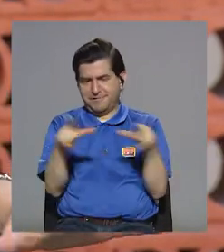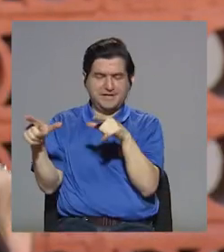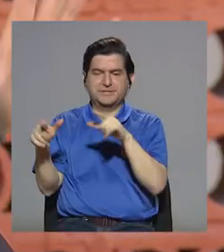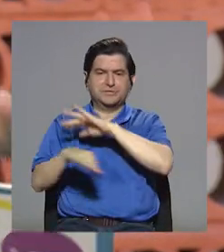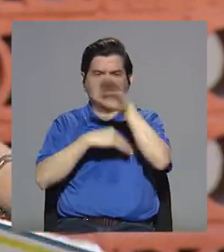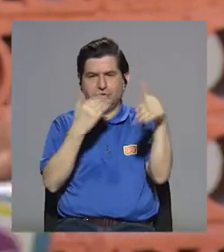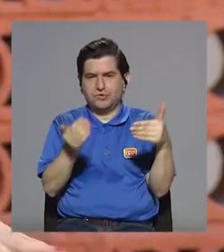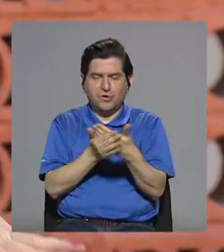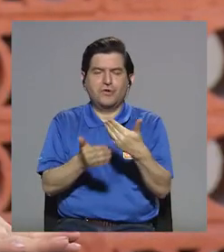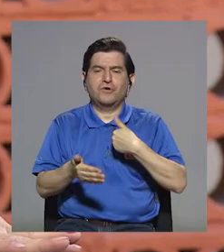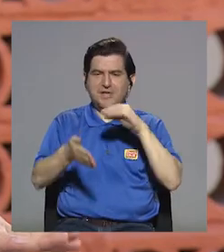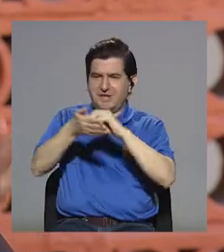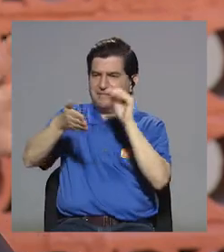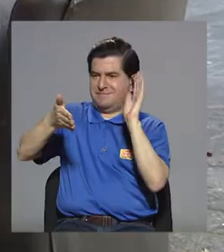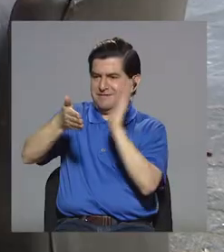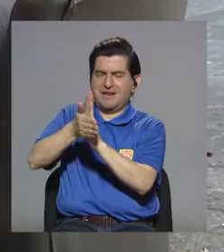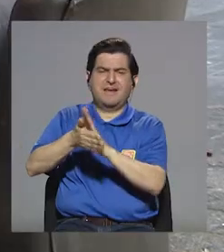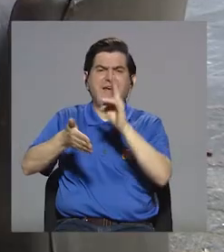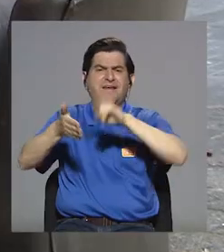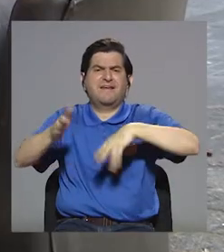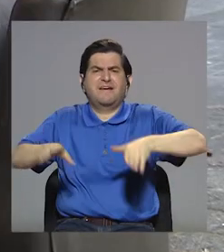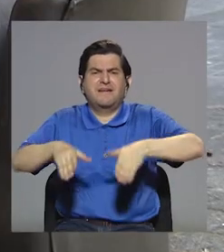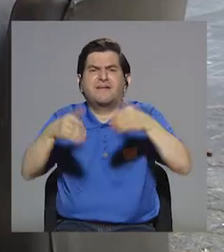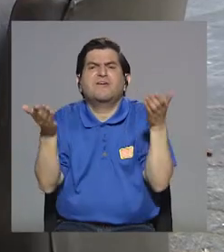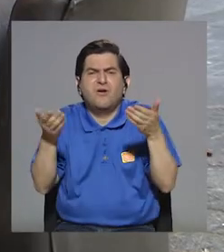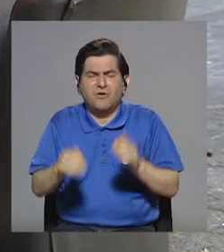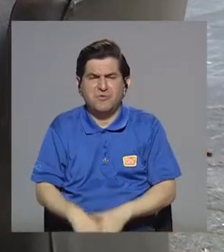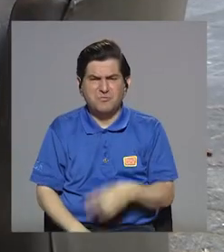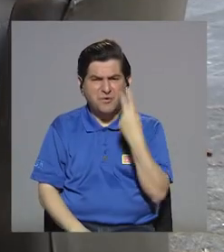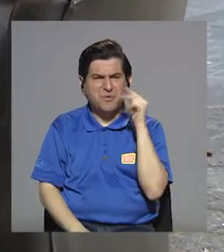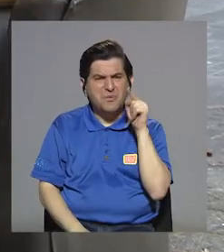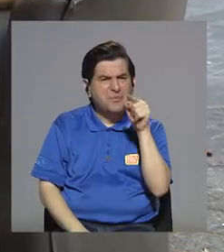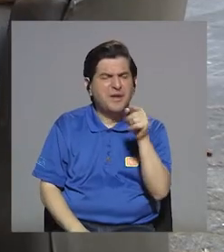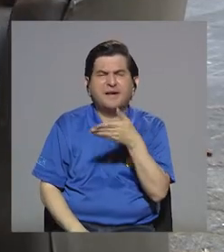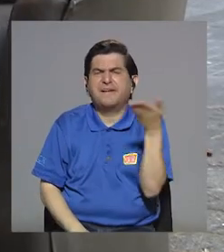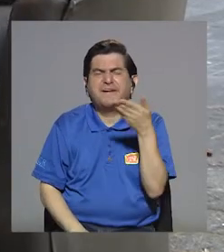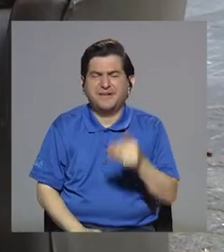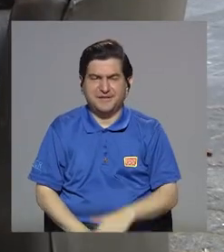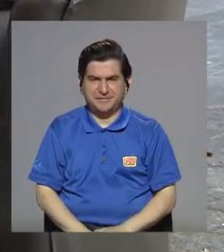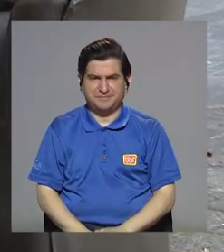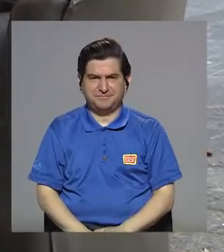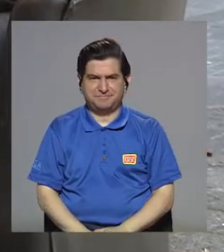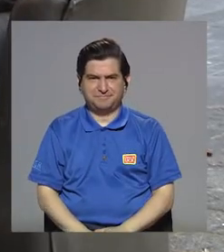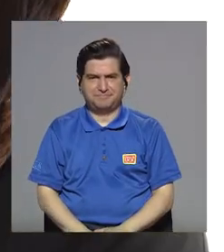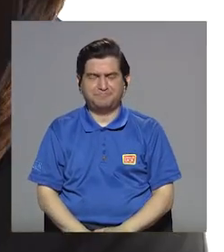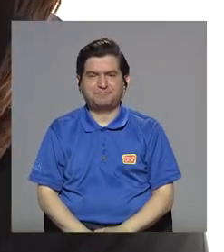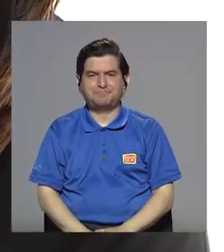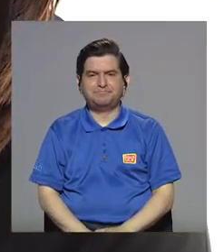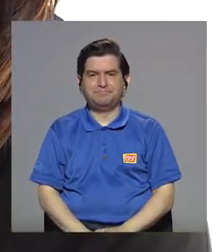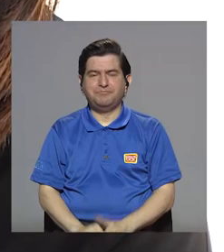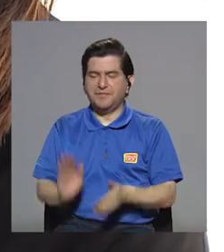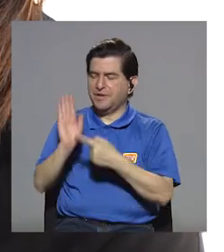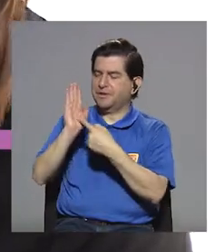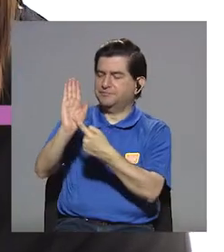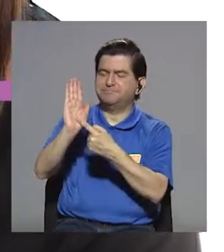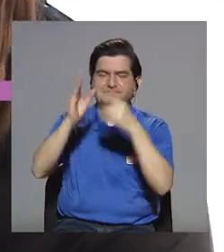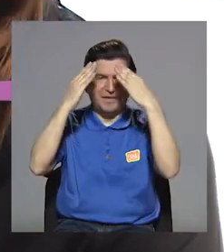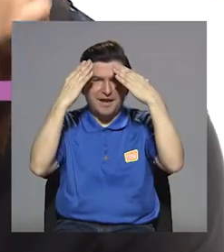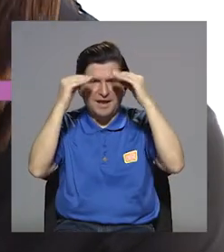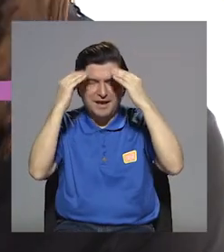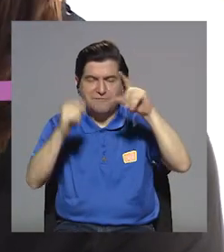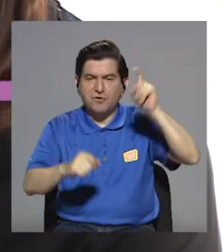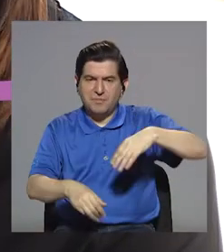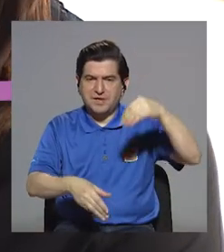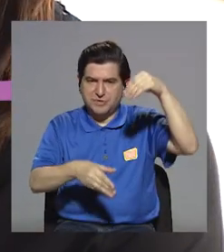análisis hechos y todo y tenemos la etiqueta. Entonces, ¿cómo lo leemos? ¿Qué es lo que vemos en esa etiqueta? Ok, bueno. Yo le ayudo. Esto es, digamos, más que toda la